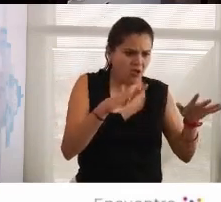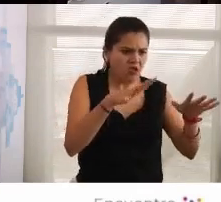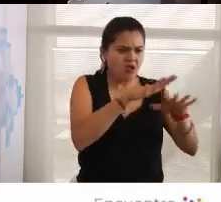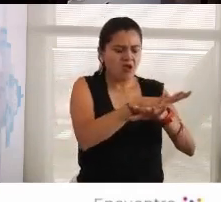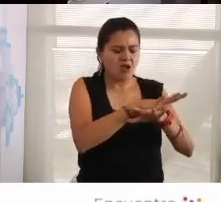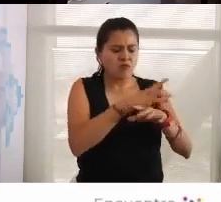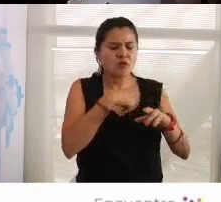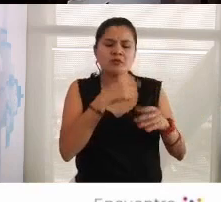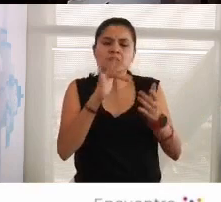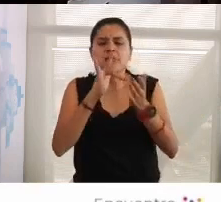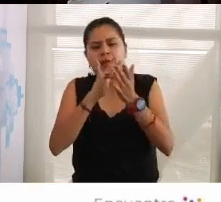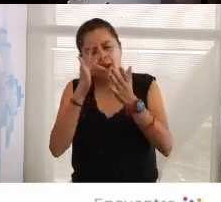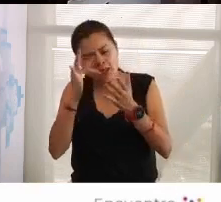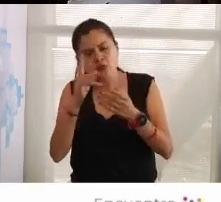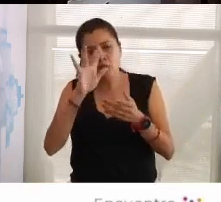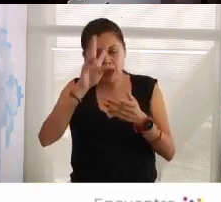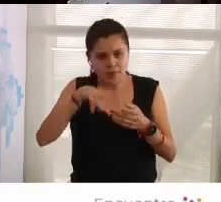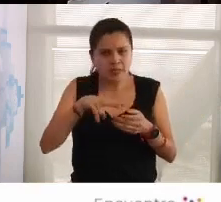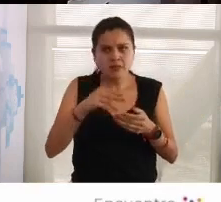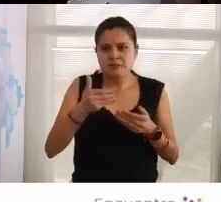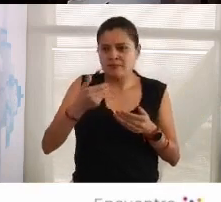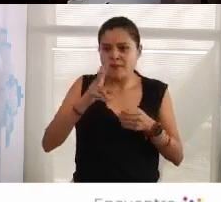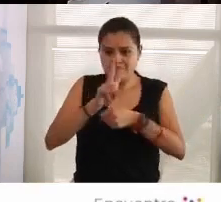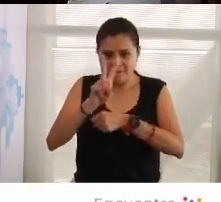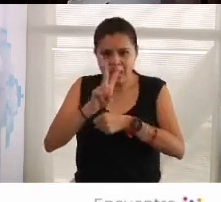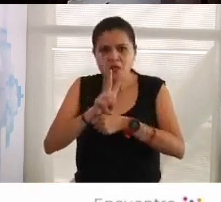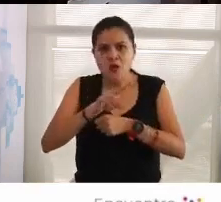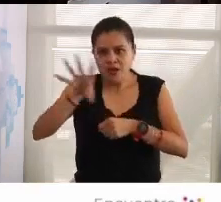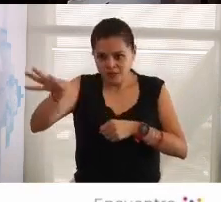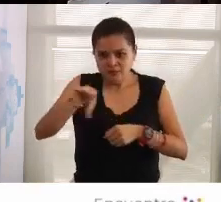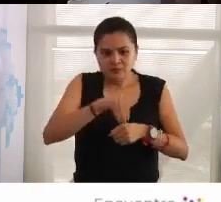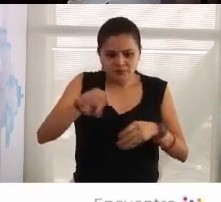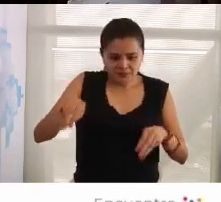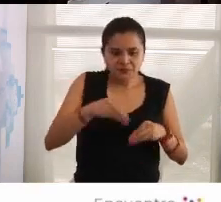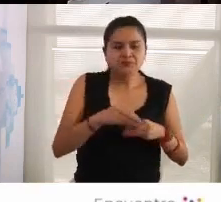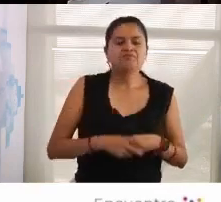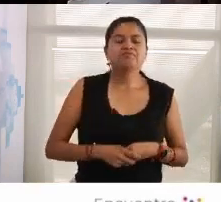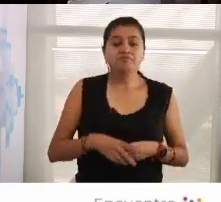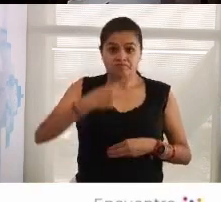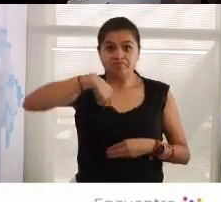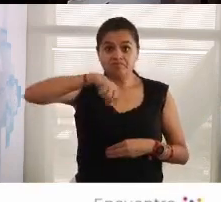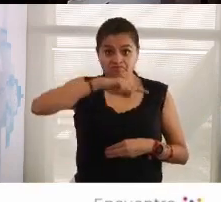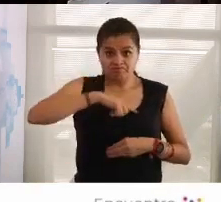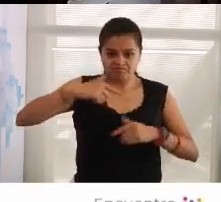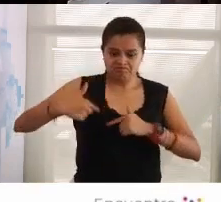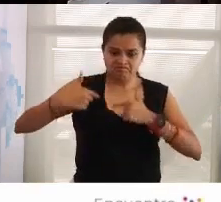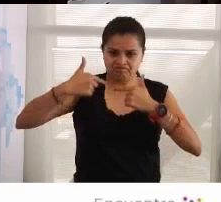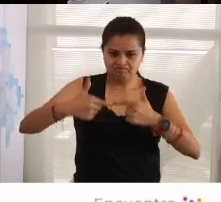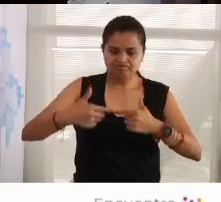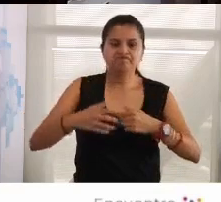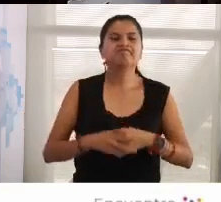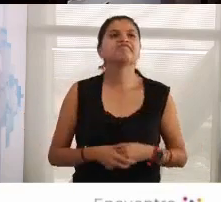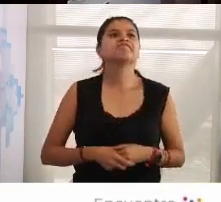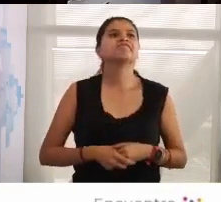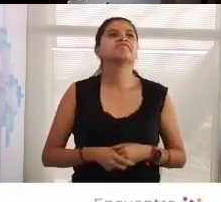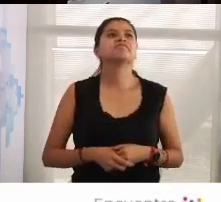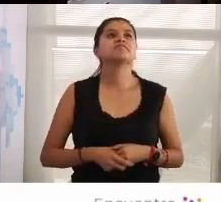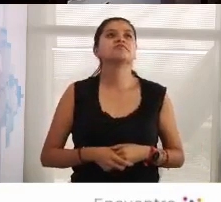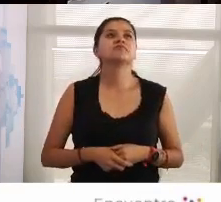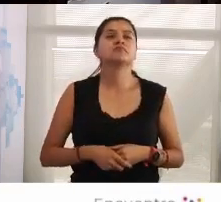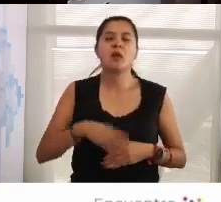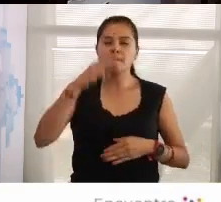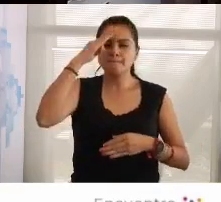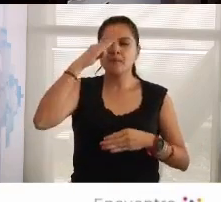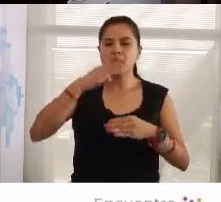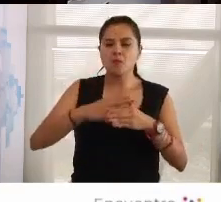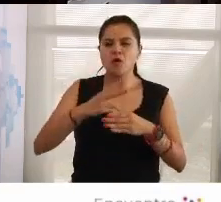los que han acogido a nuestros compatriotas. Esta generación, nuestra generación, la memoria de la